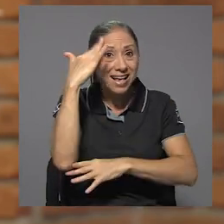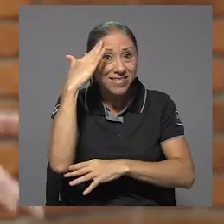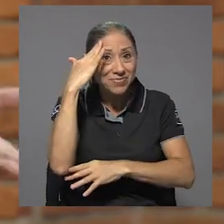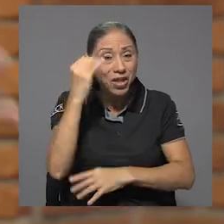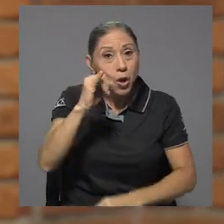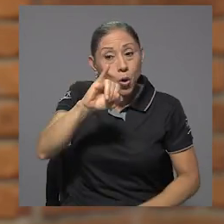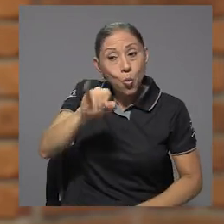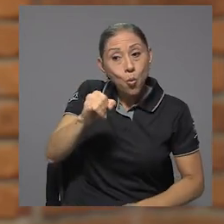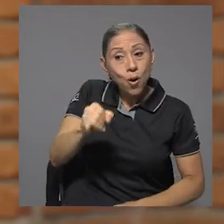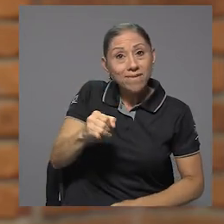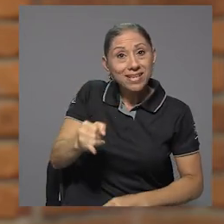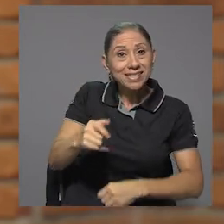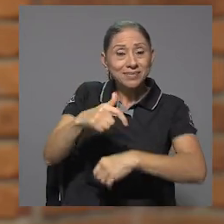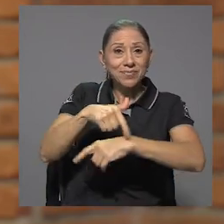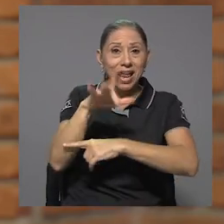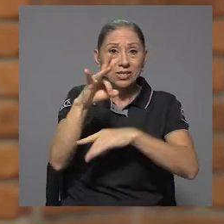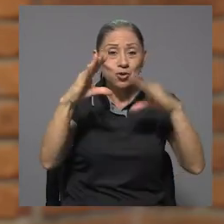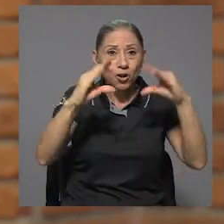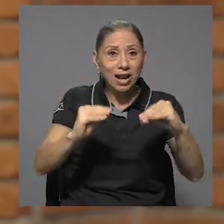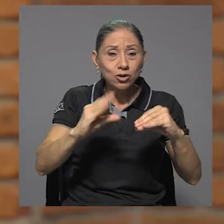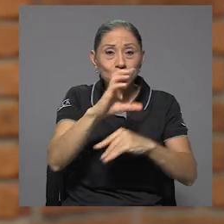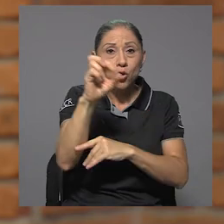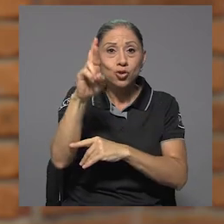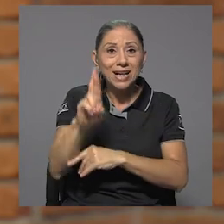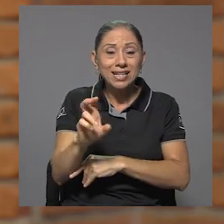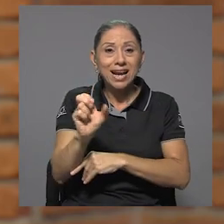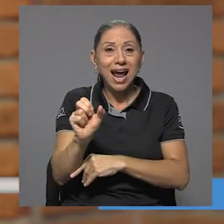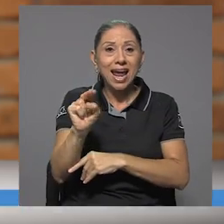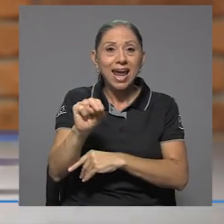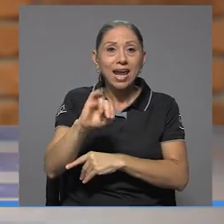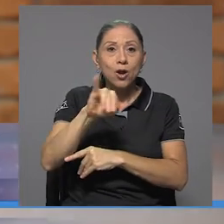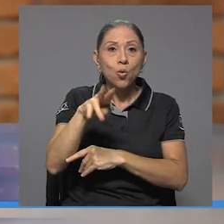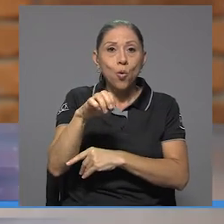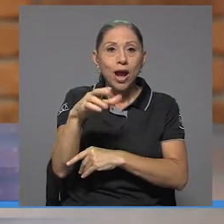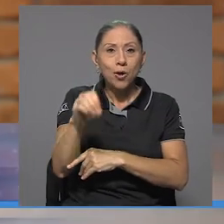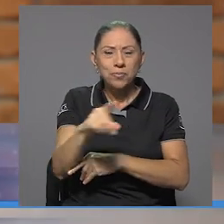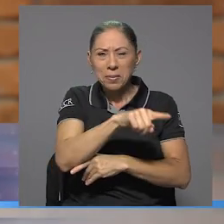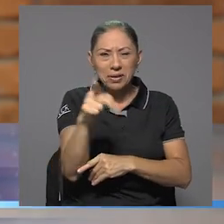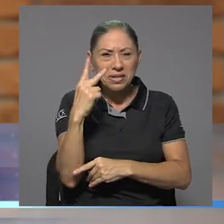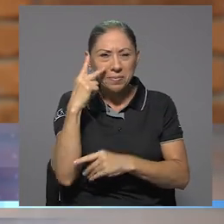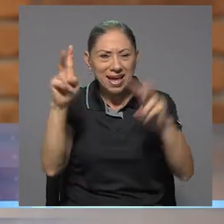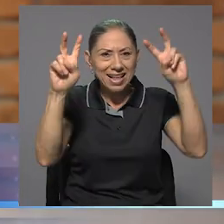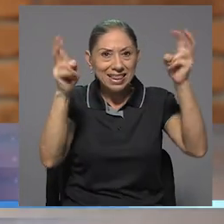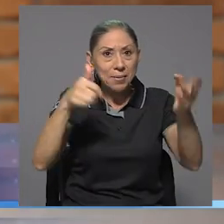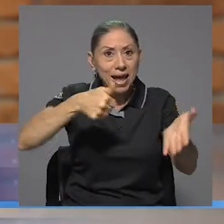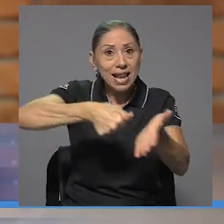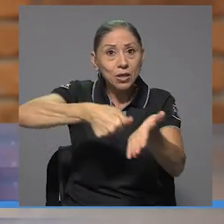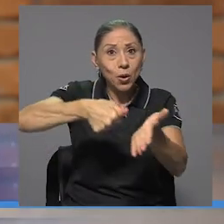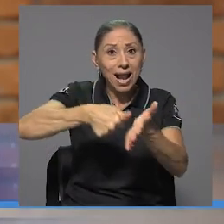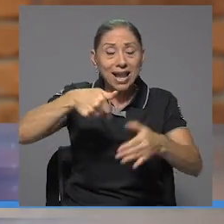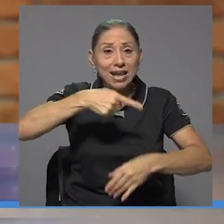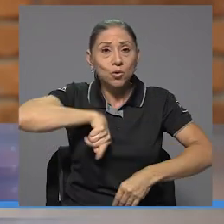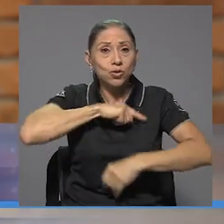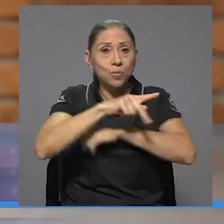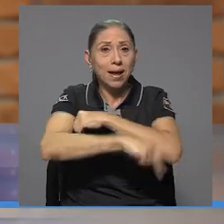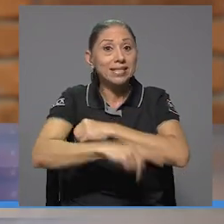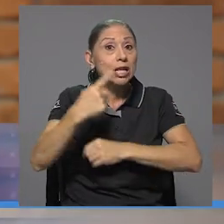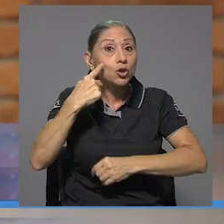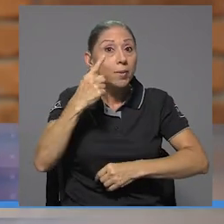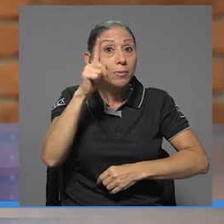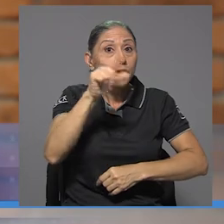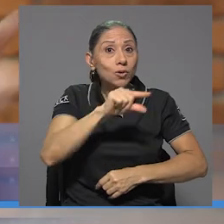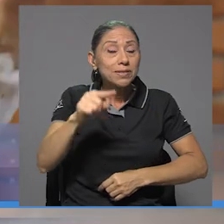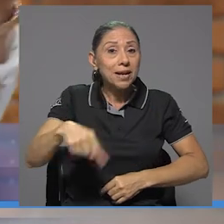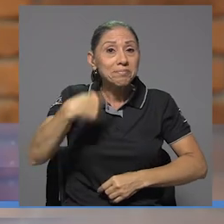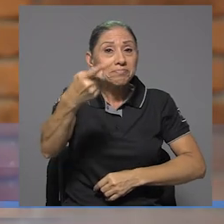los jueves a las 8 de la noche, Costa Rica en juego para que le sigan la pista al tema electoral en nuestro país. Y nos vemos a la